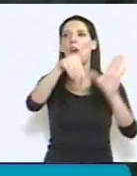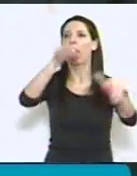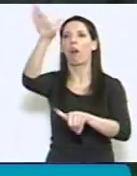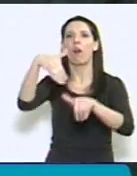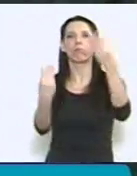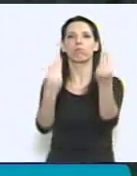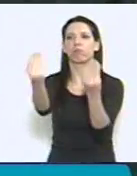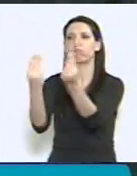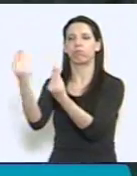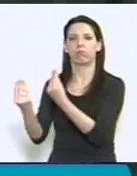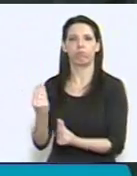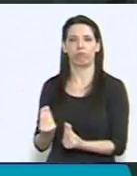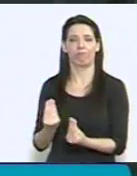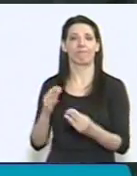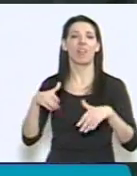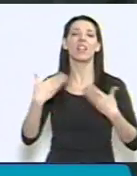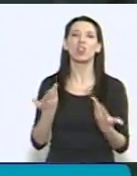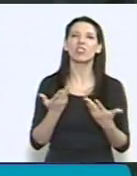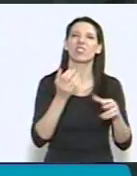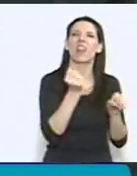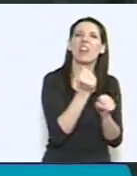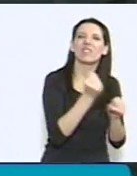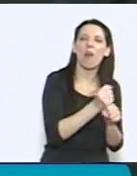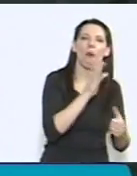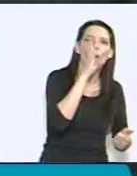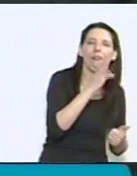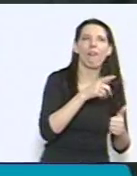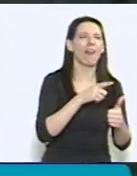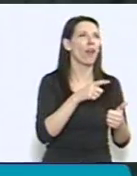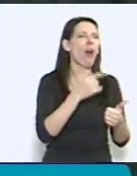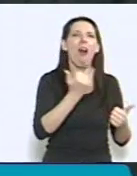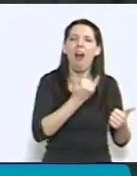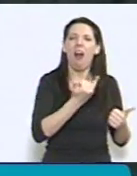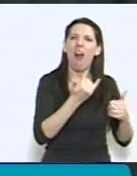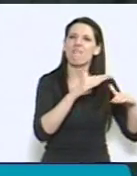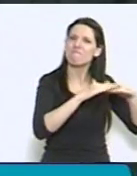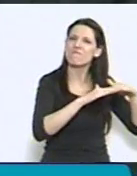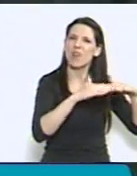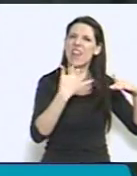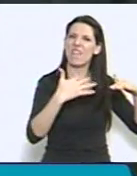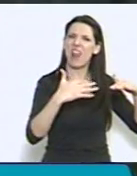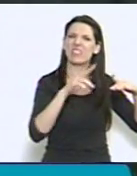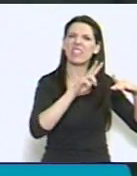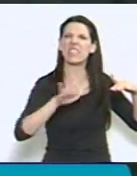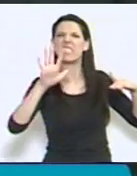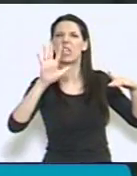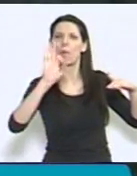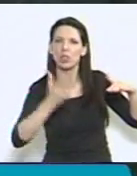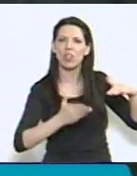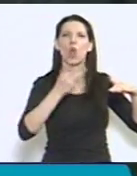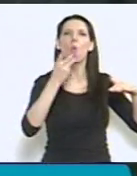a esto, la informalidad laboral mantiene inaceptables niveles en torno al 35, el 40%,